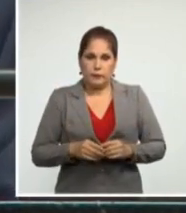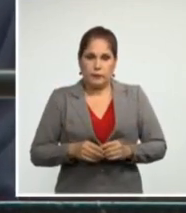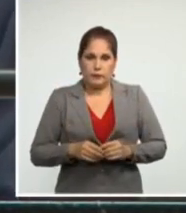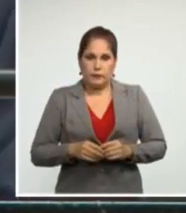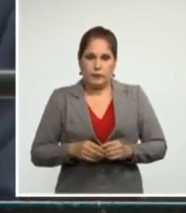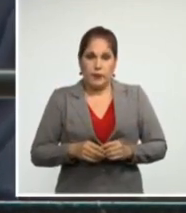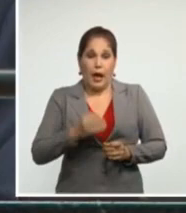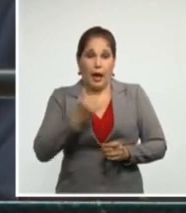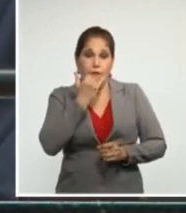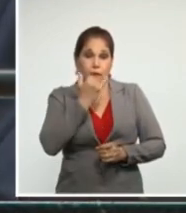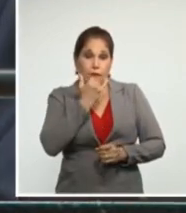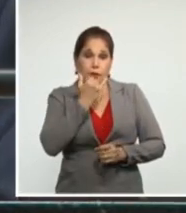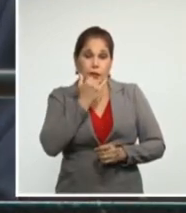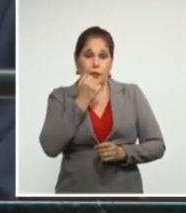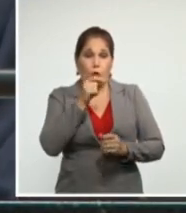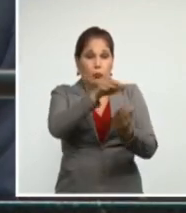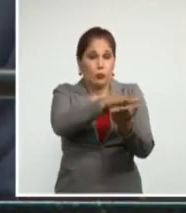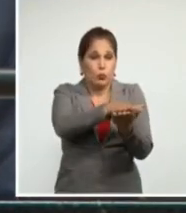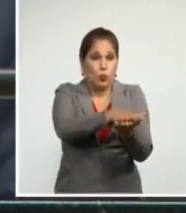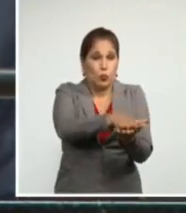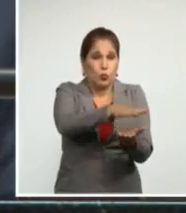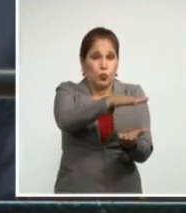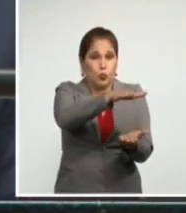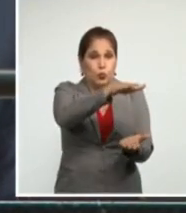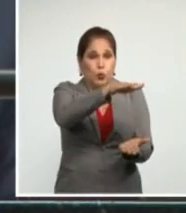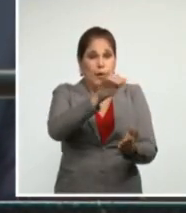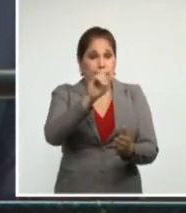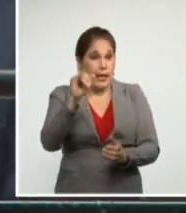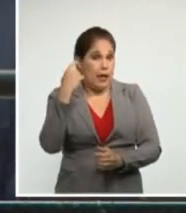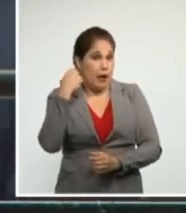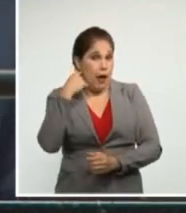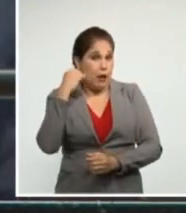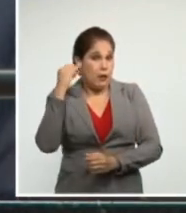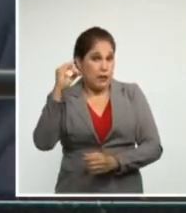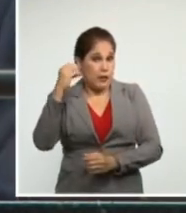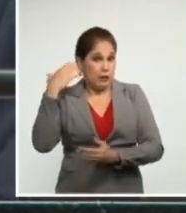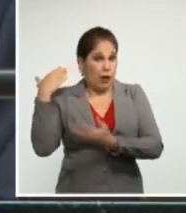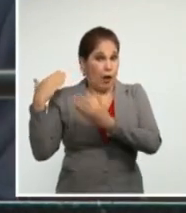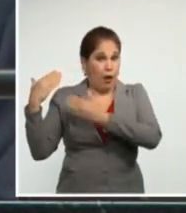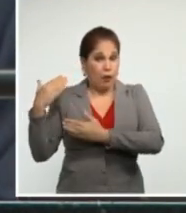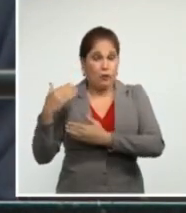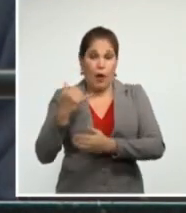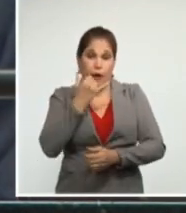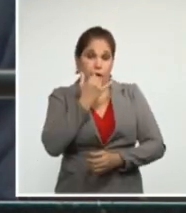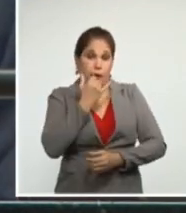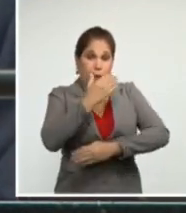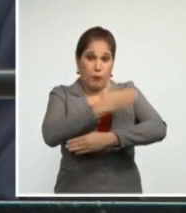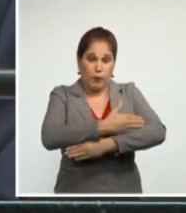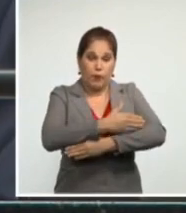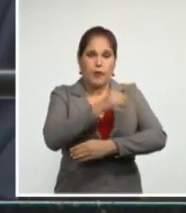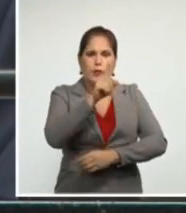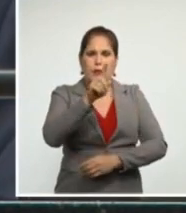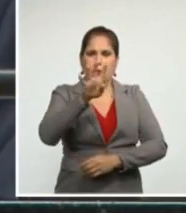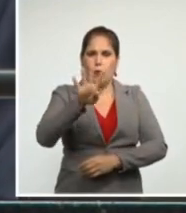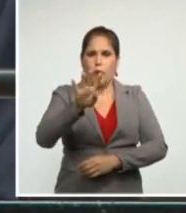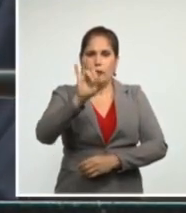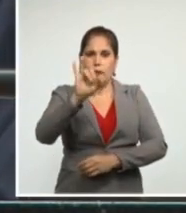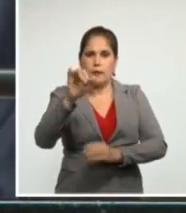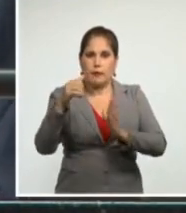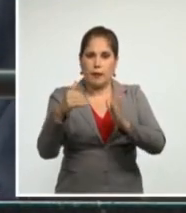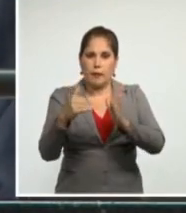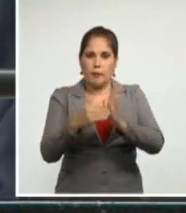daños acumulados en seis décadas alcanzan 147 mil